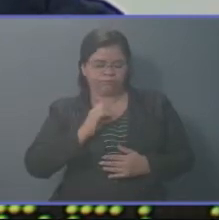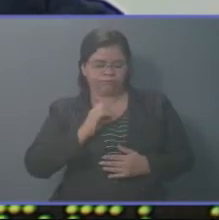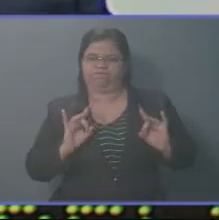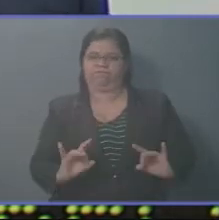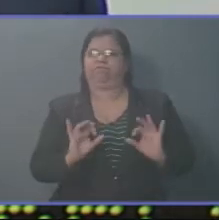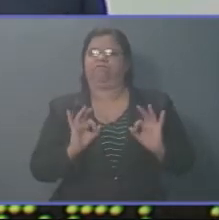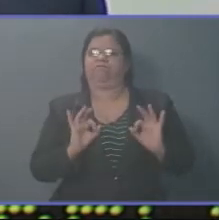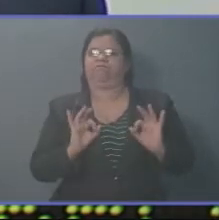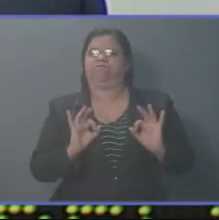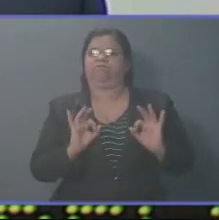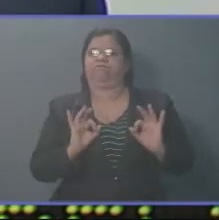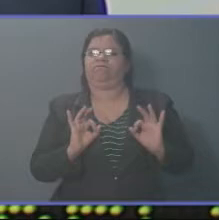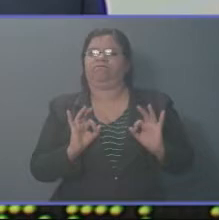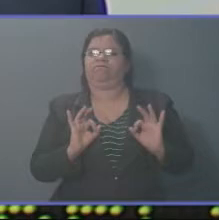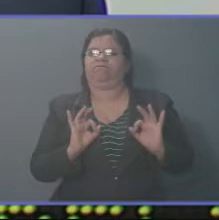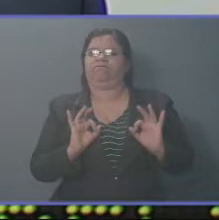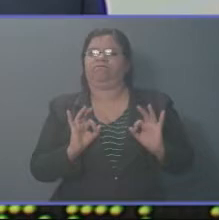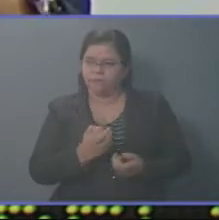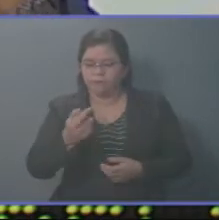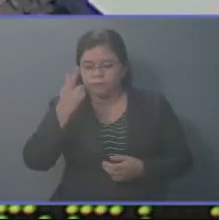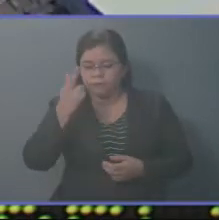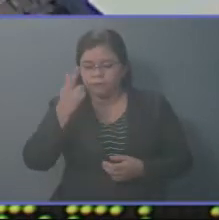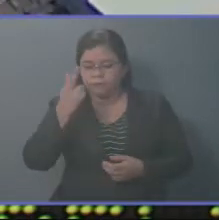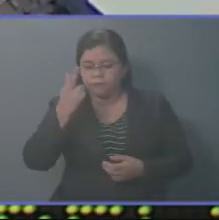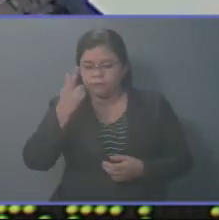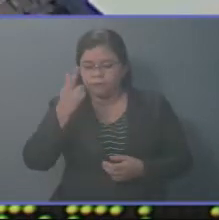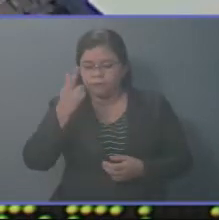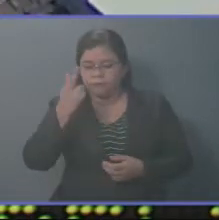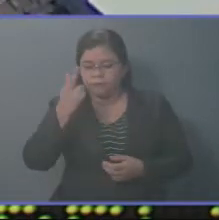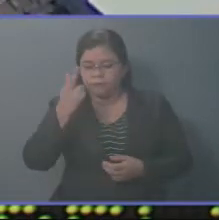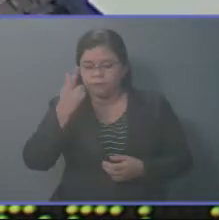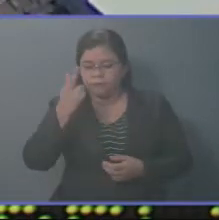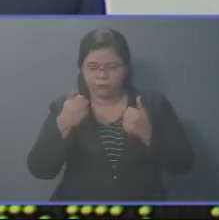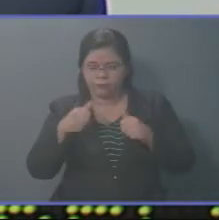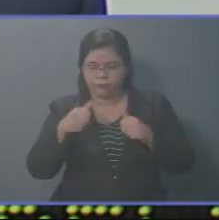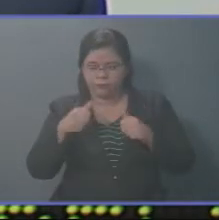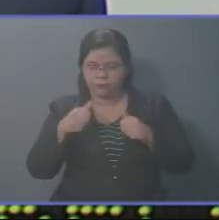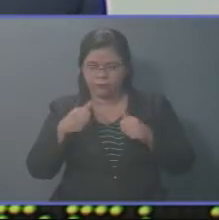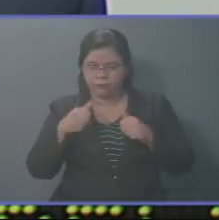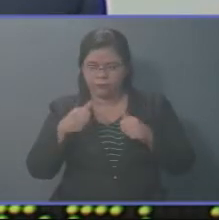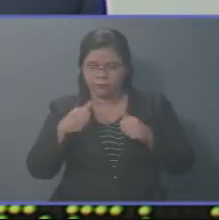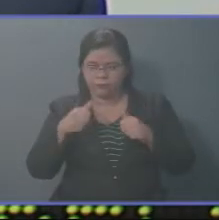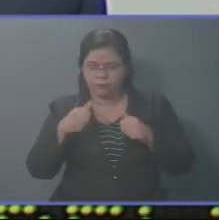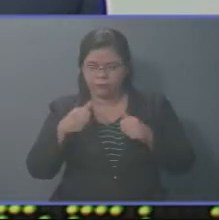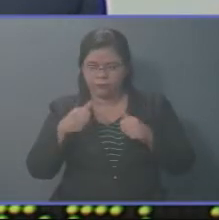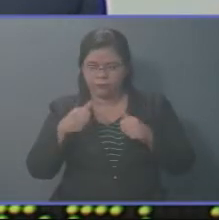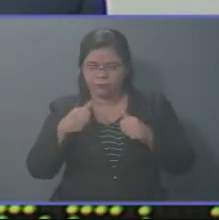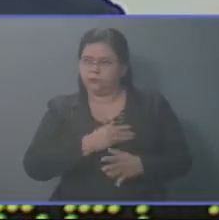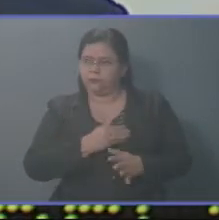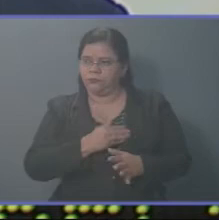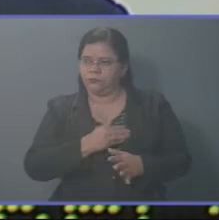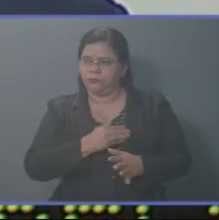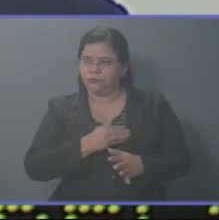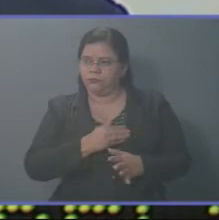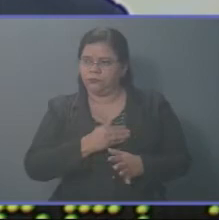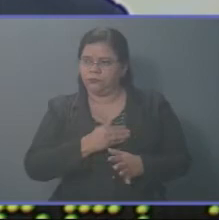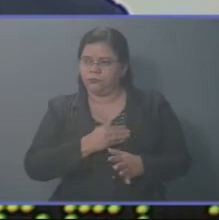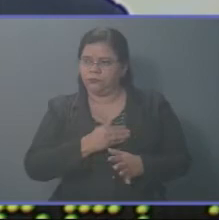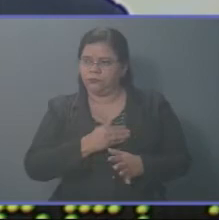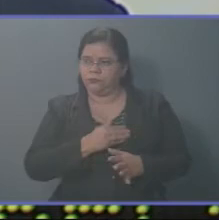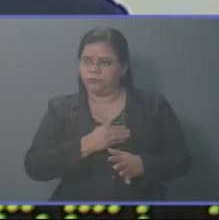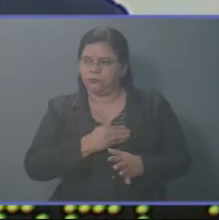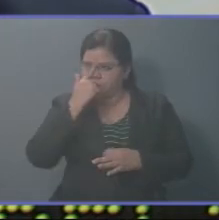cada acción. Y después de que se pueda leer o aprobar la dispensa de trámites y escuchar la pieza de correspondencia,